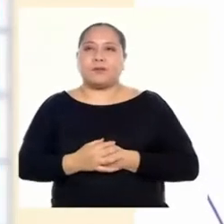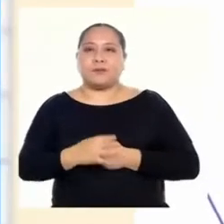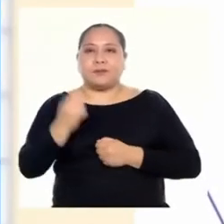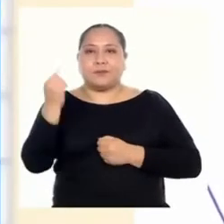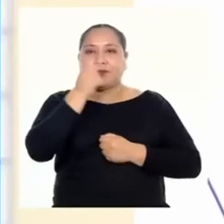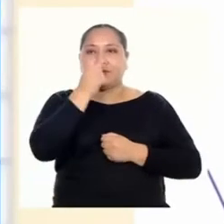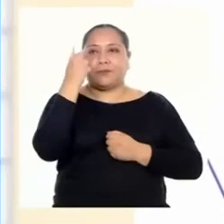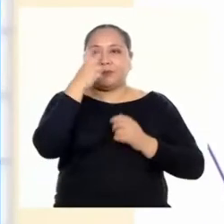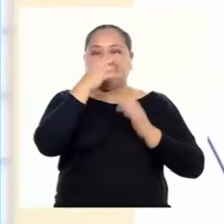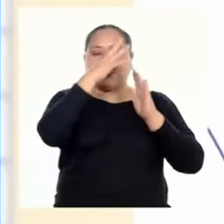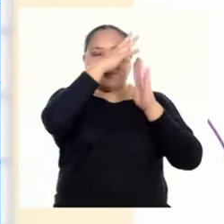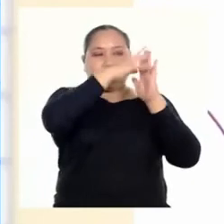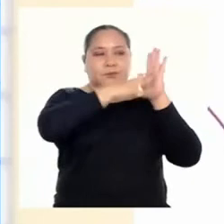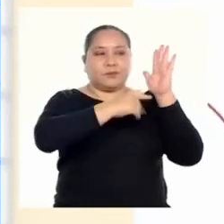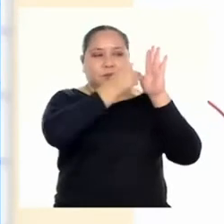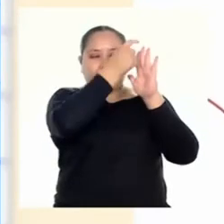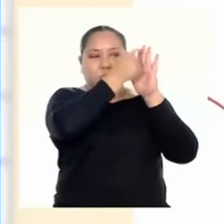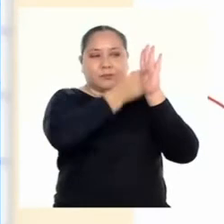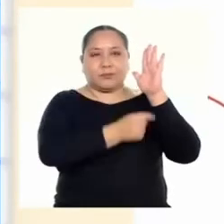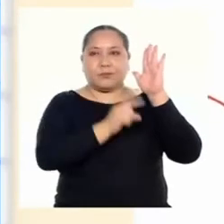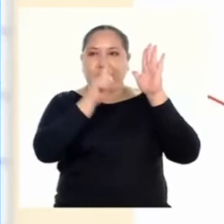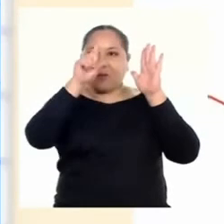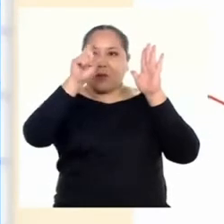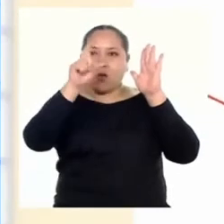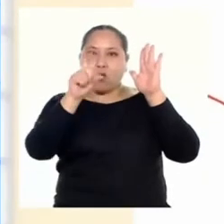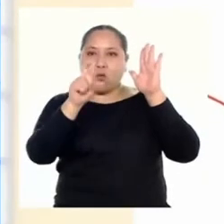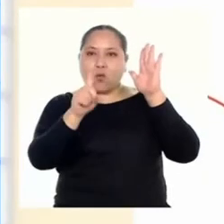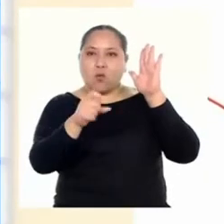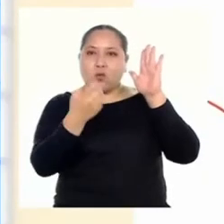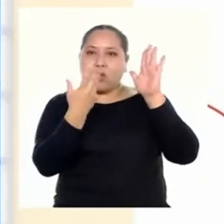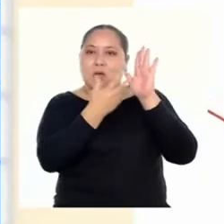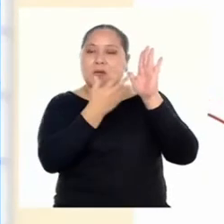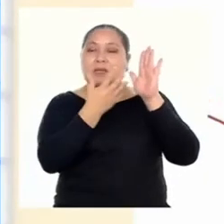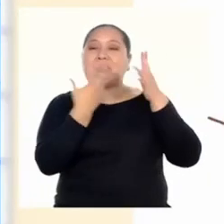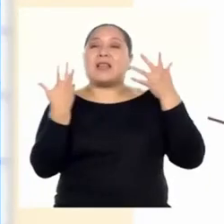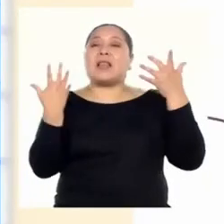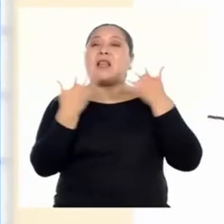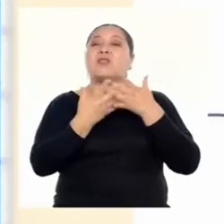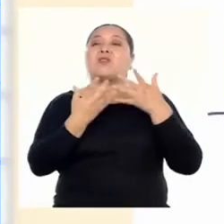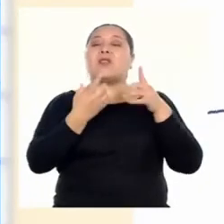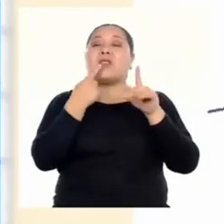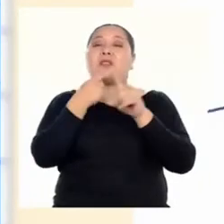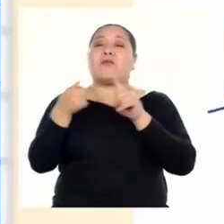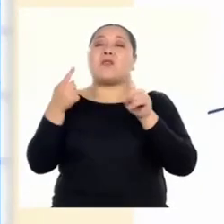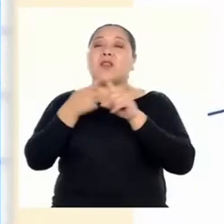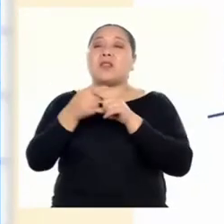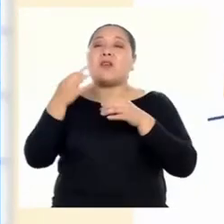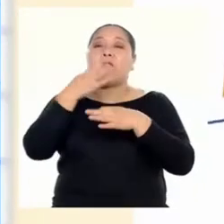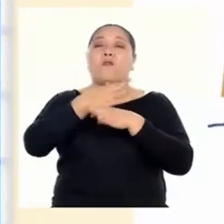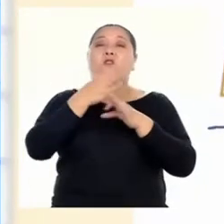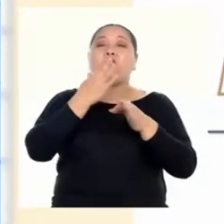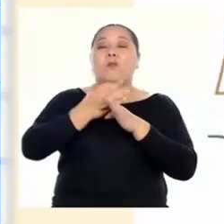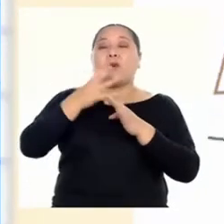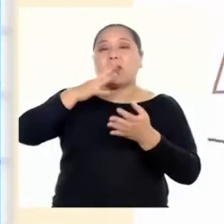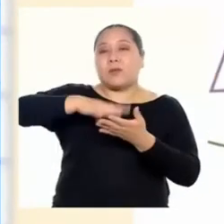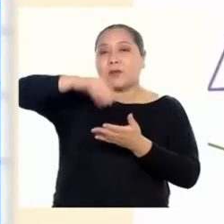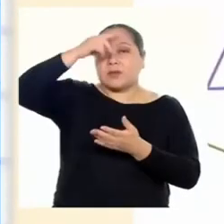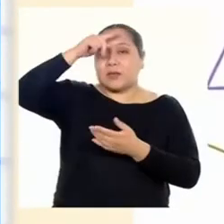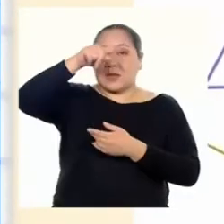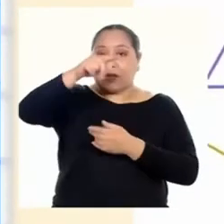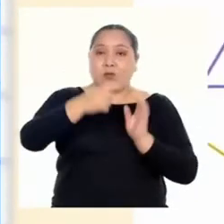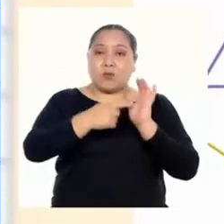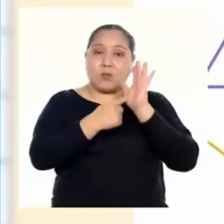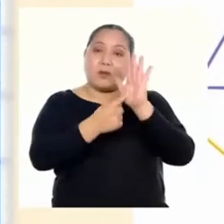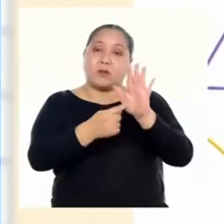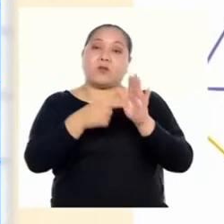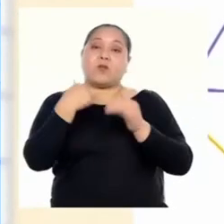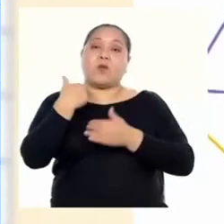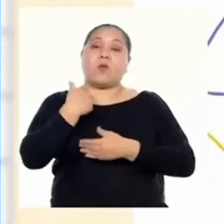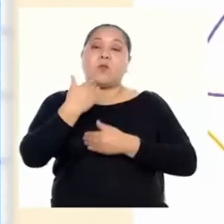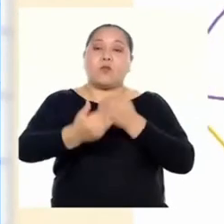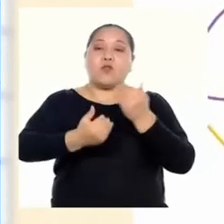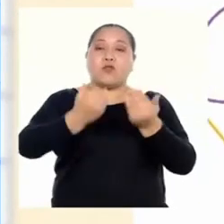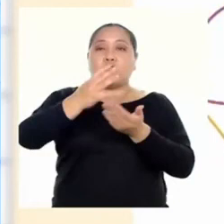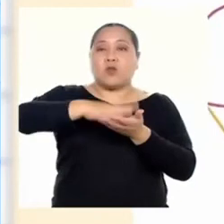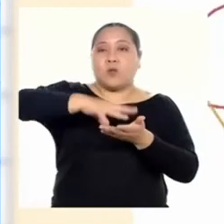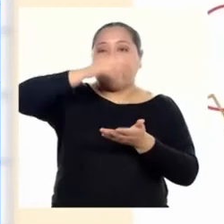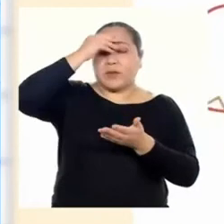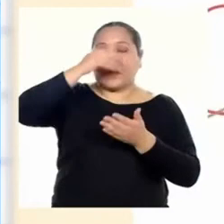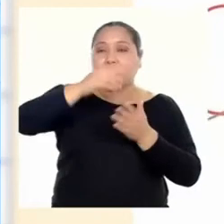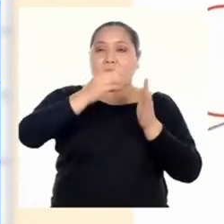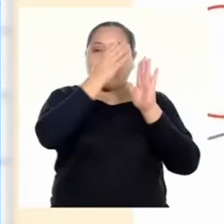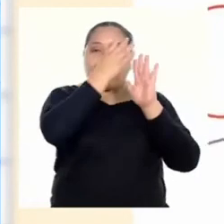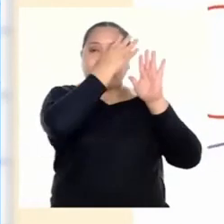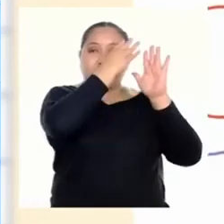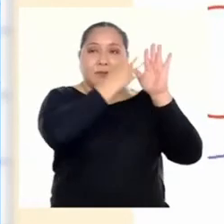Acá vemos una columna con preguntas relacionadas a las diferentes situaciones que se te han presentado durante tu aprendizaje.